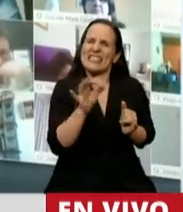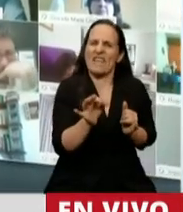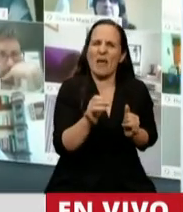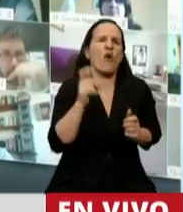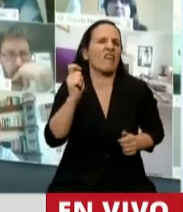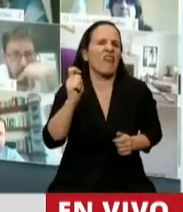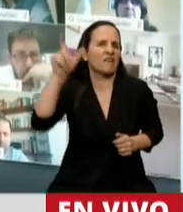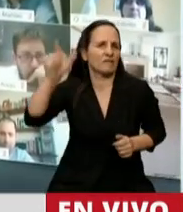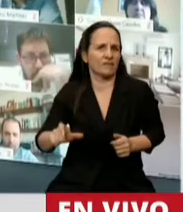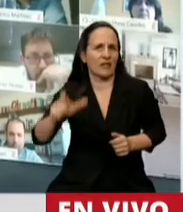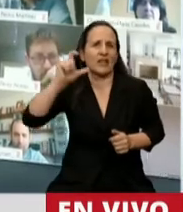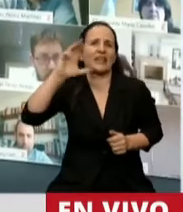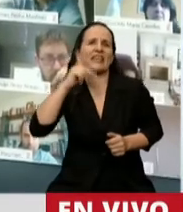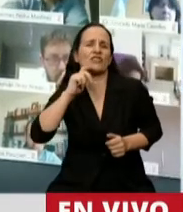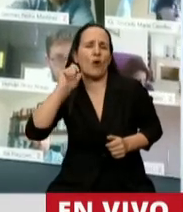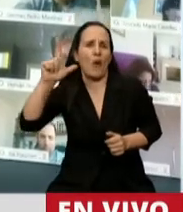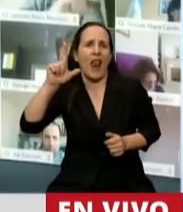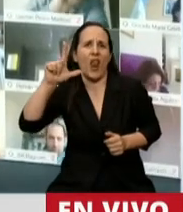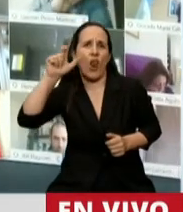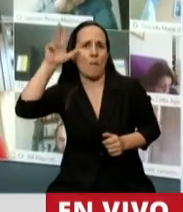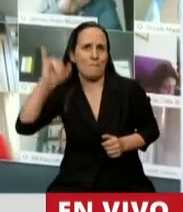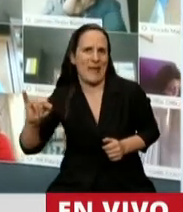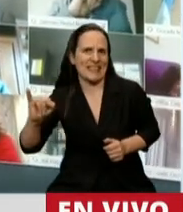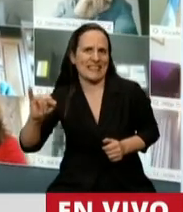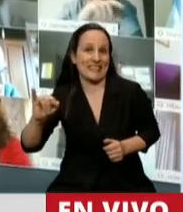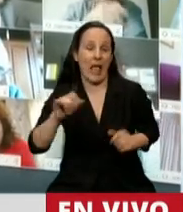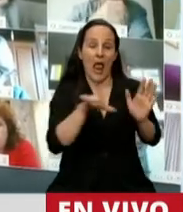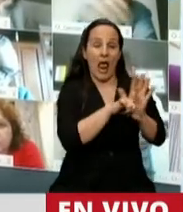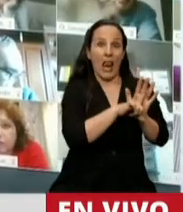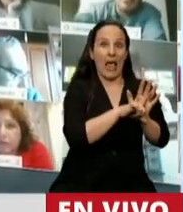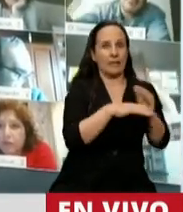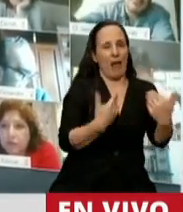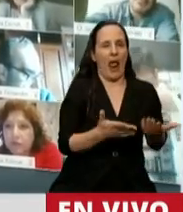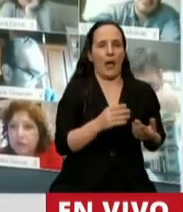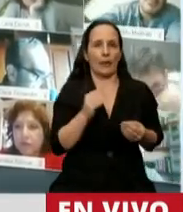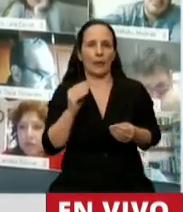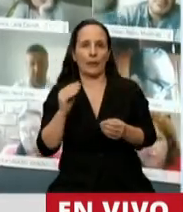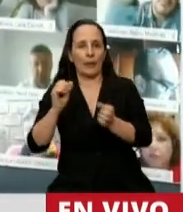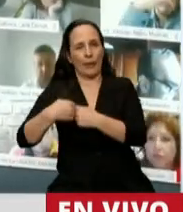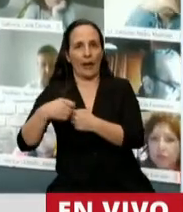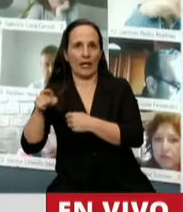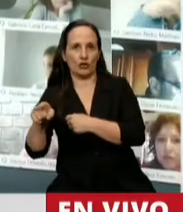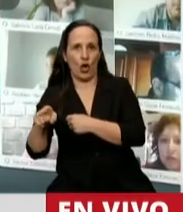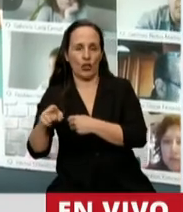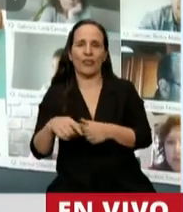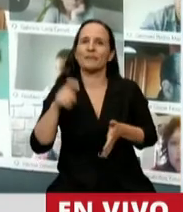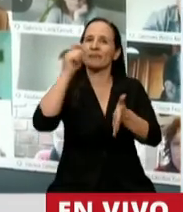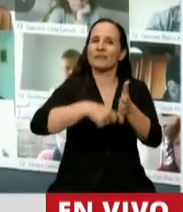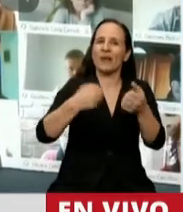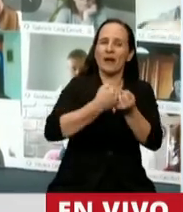de Cristóbal López. Leyes para tapar delitos. El pacto con Irán,